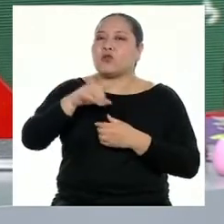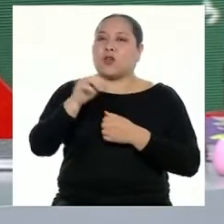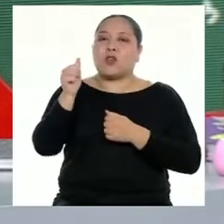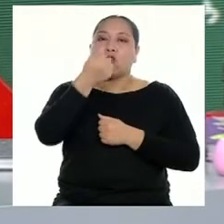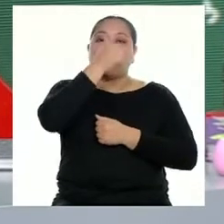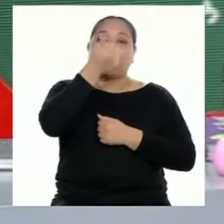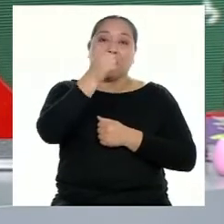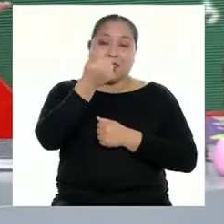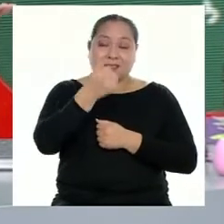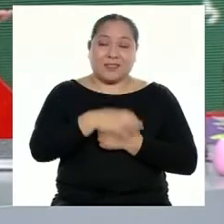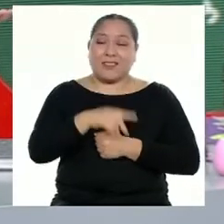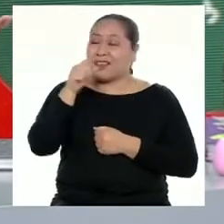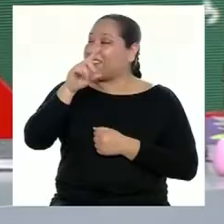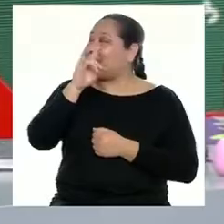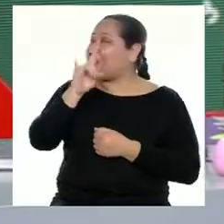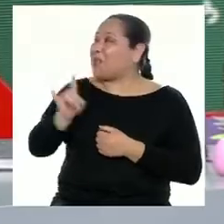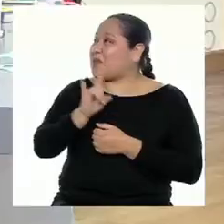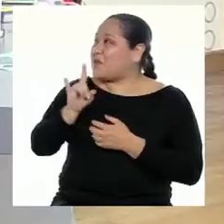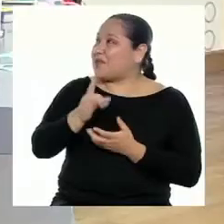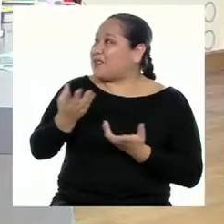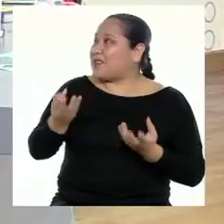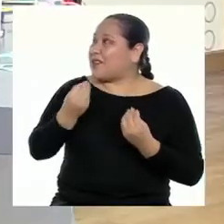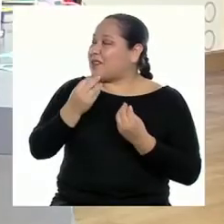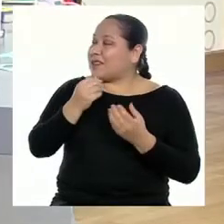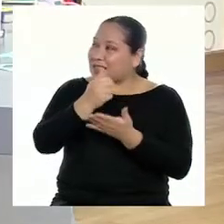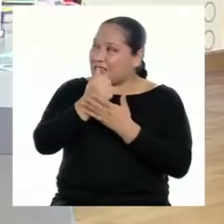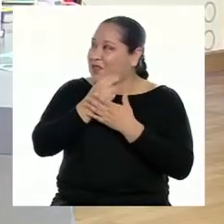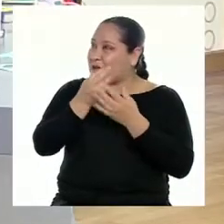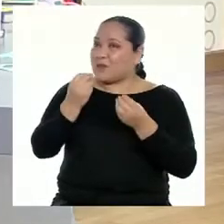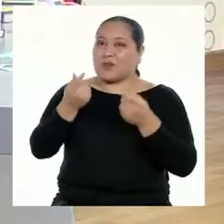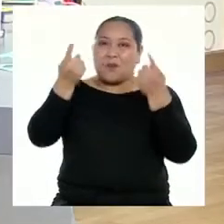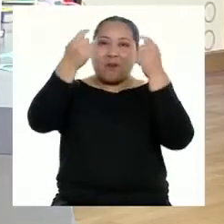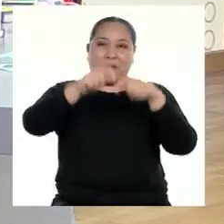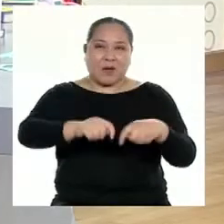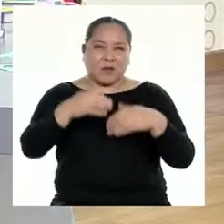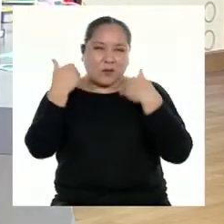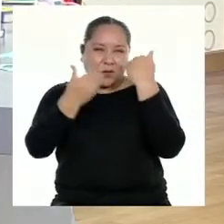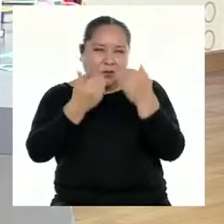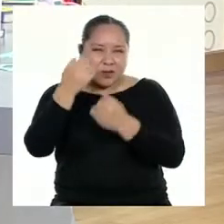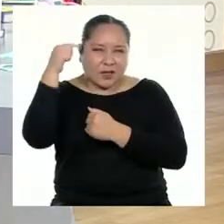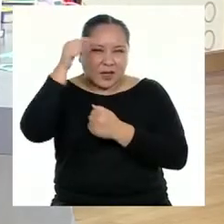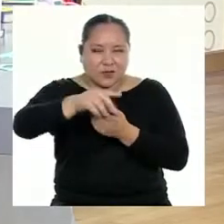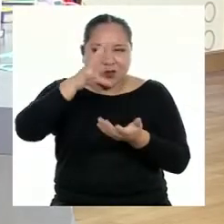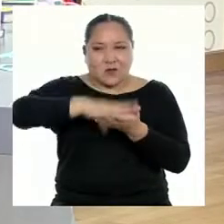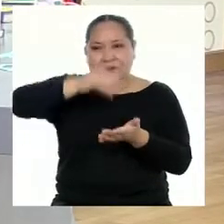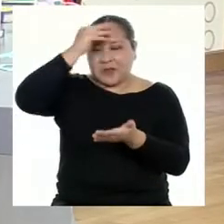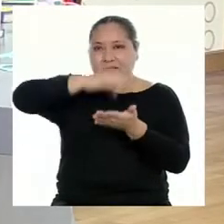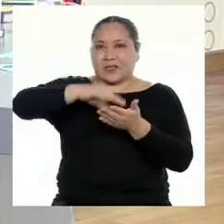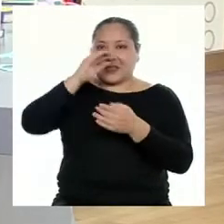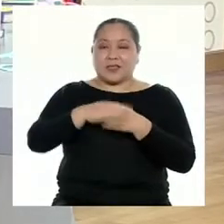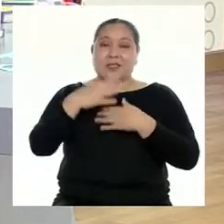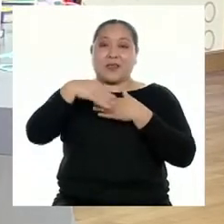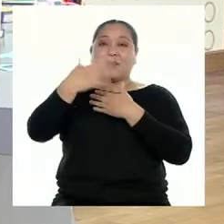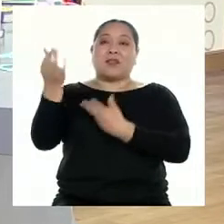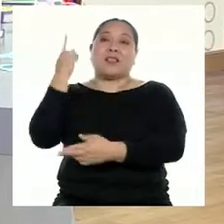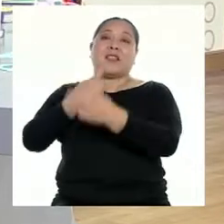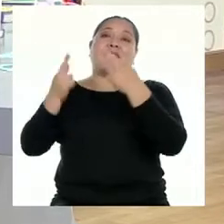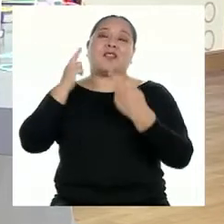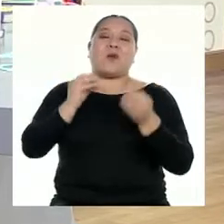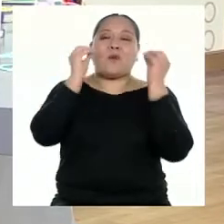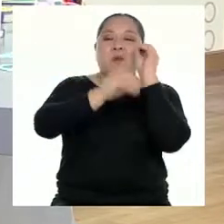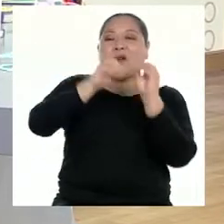10. Es muy útil eso, profesora. Hagamos una pausa para procesar estos aprendizajes y al regreso